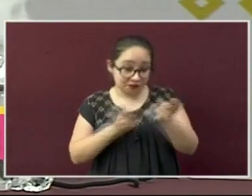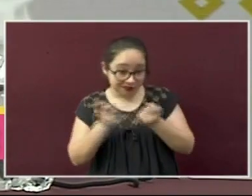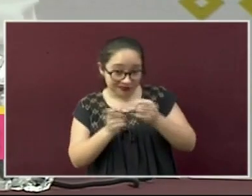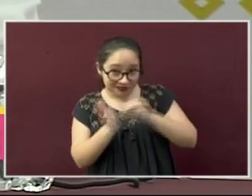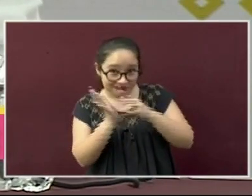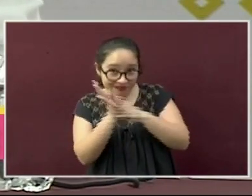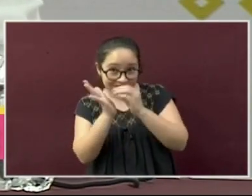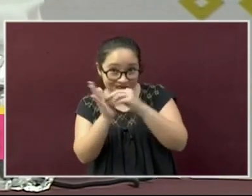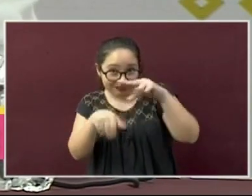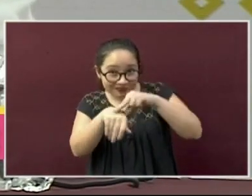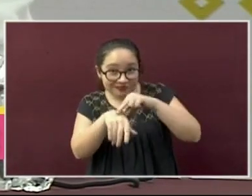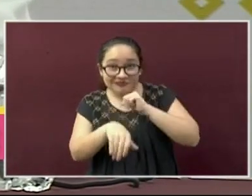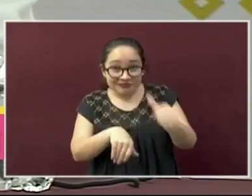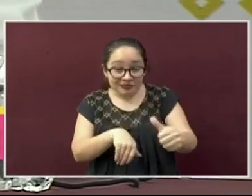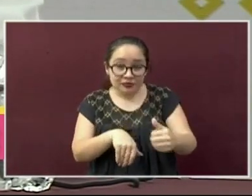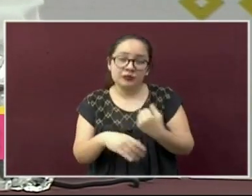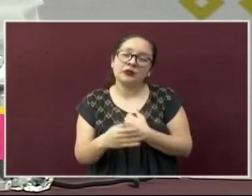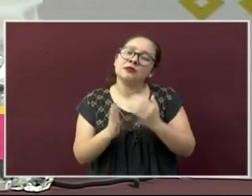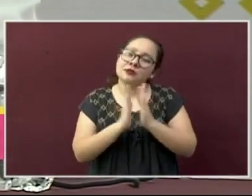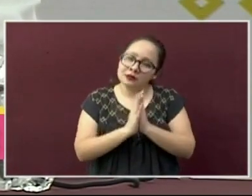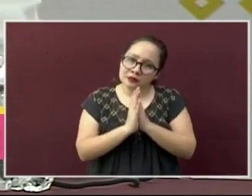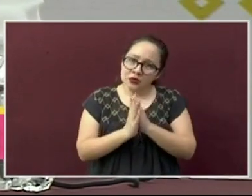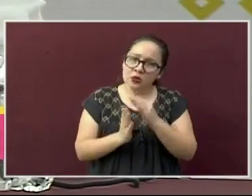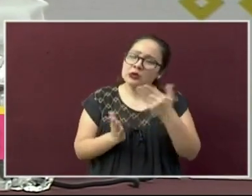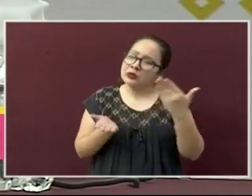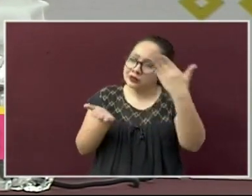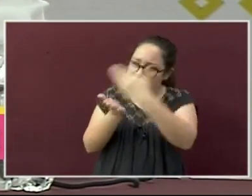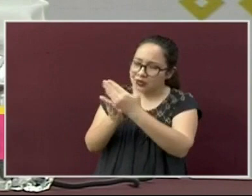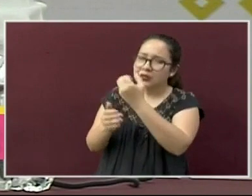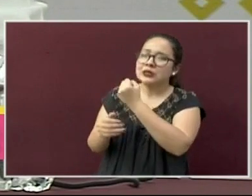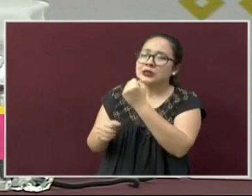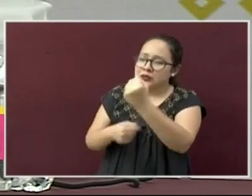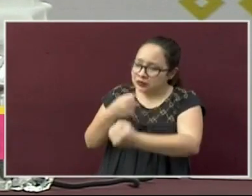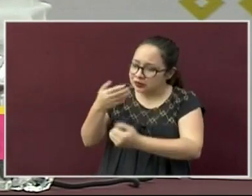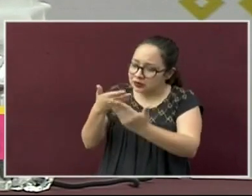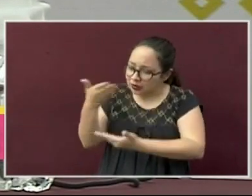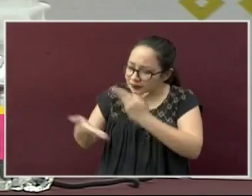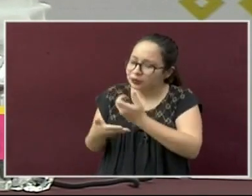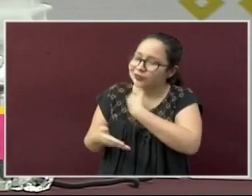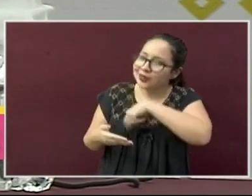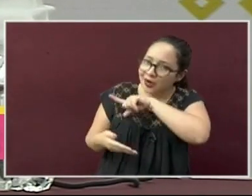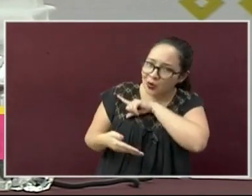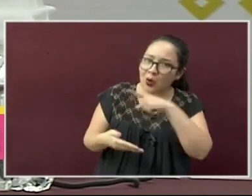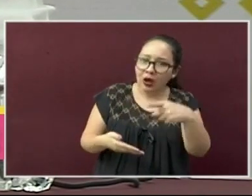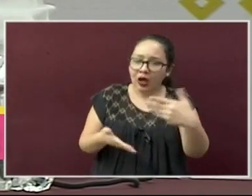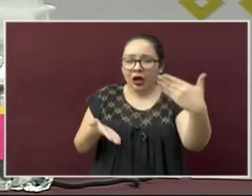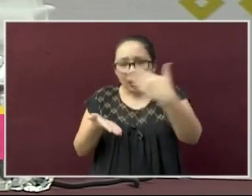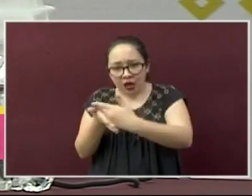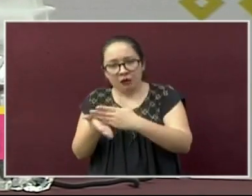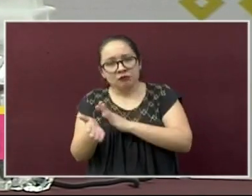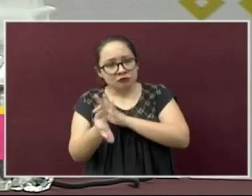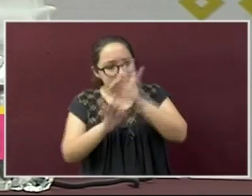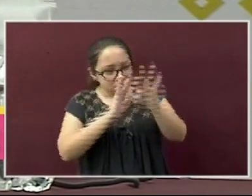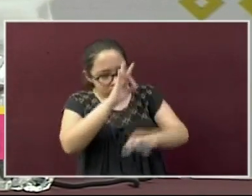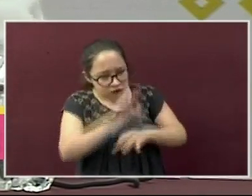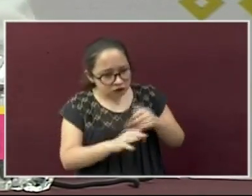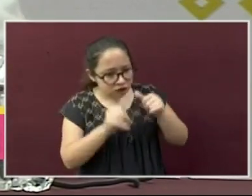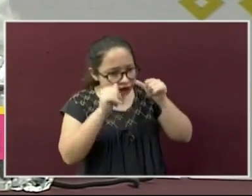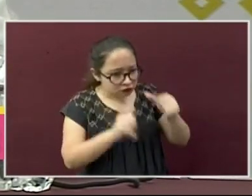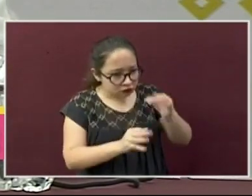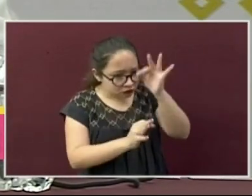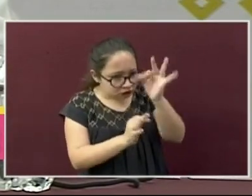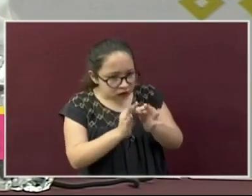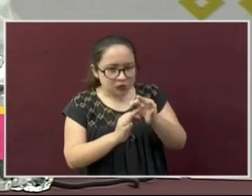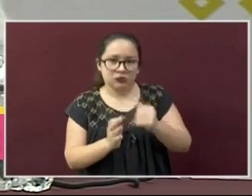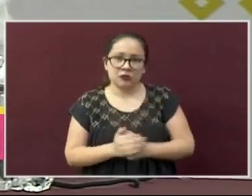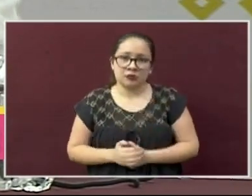asegúrense al sector salud, acérquense para que sean atendidos debidamente. Quienes no